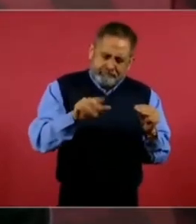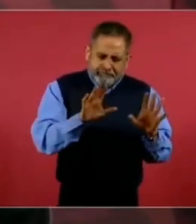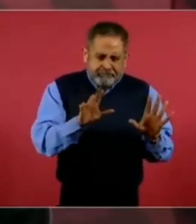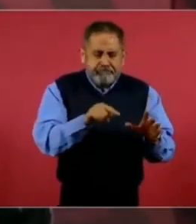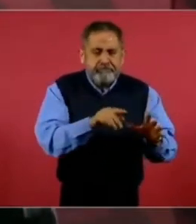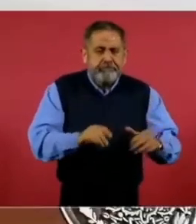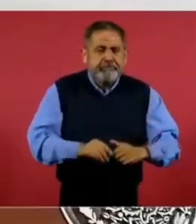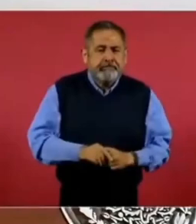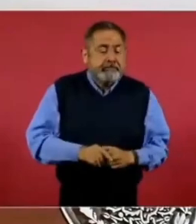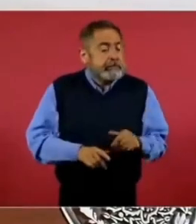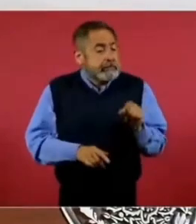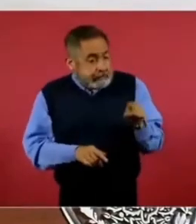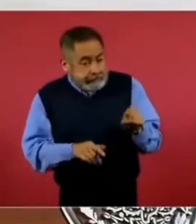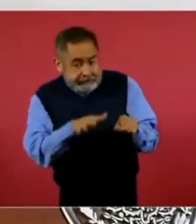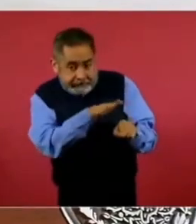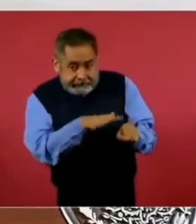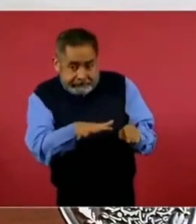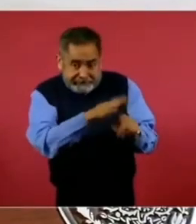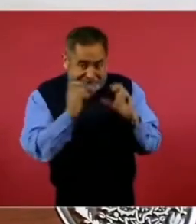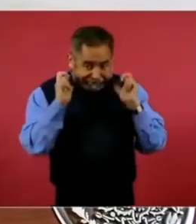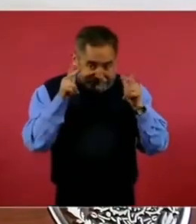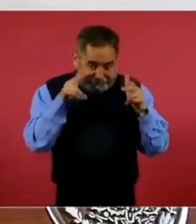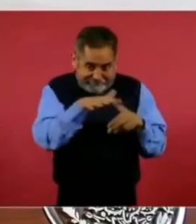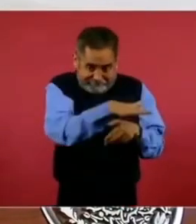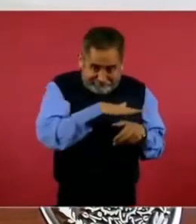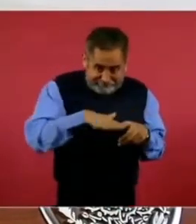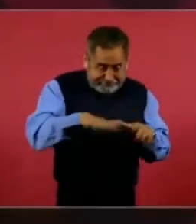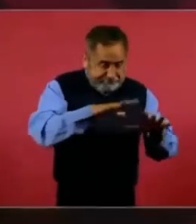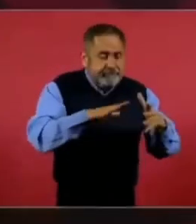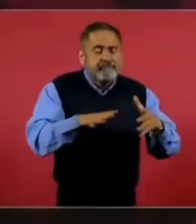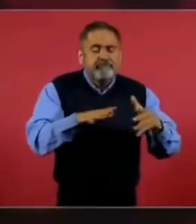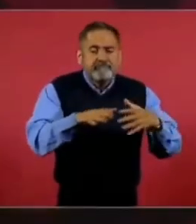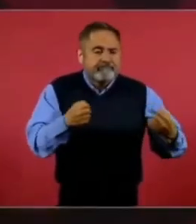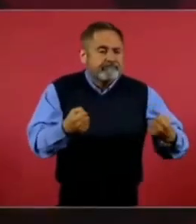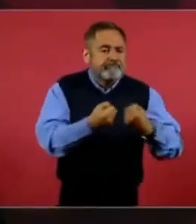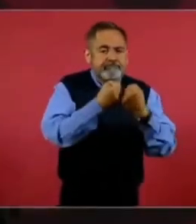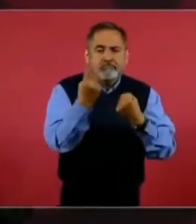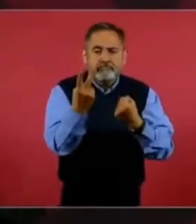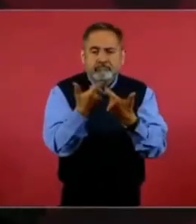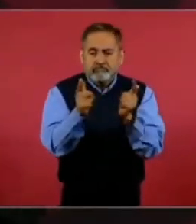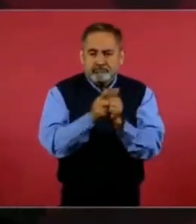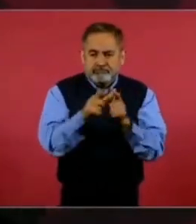Entonces, ahí están enfrentados dos grupos